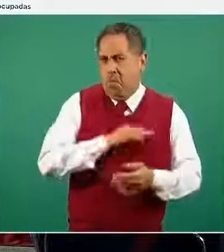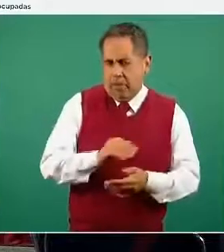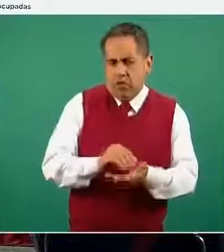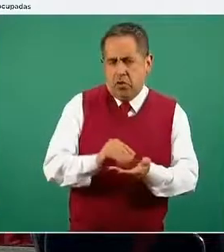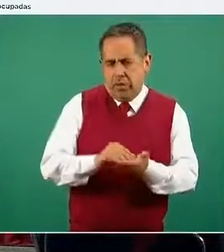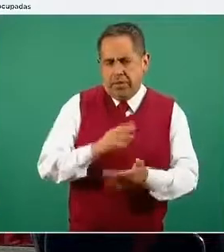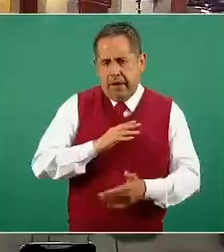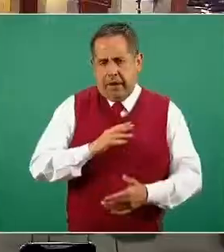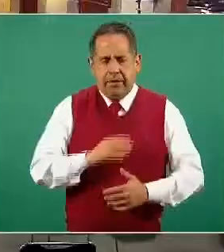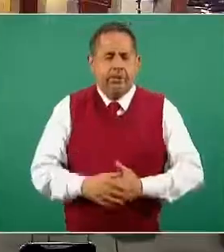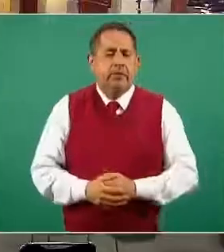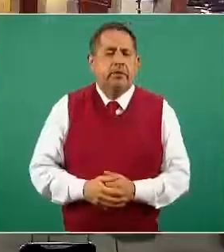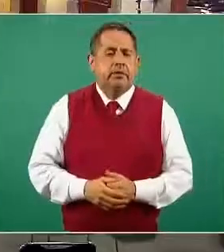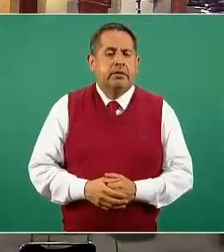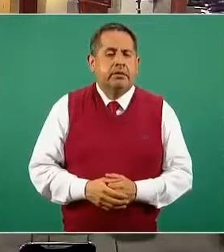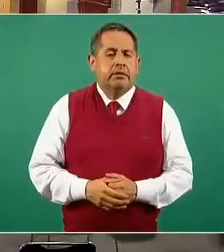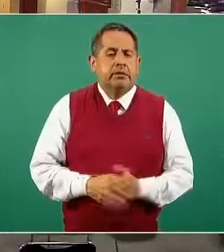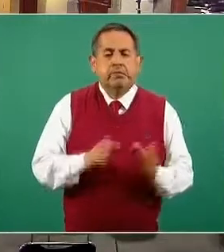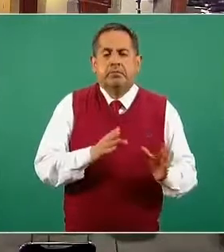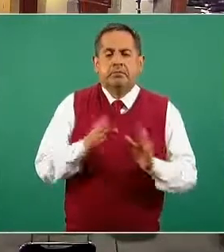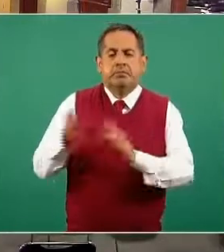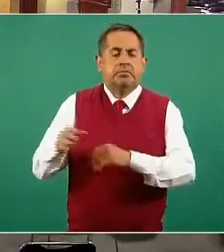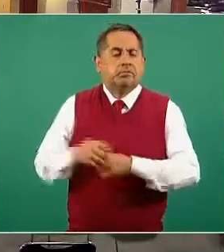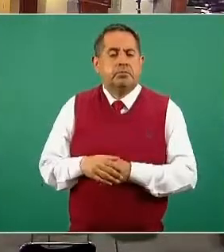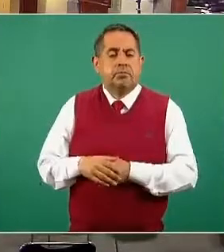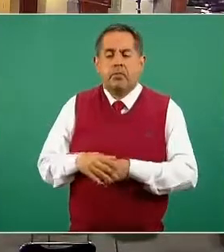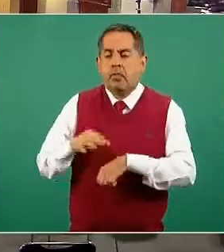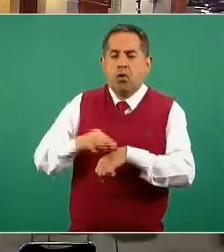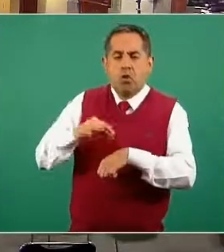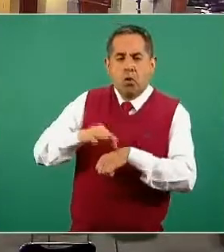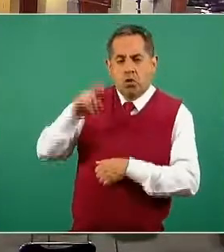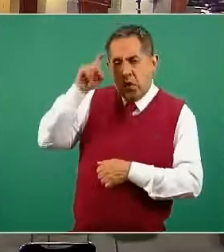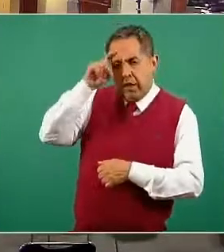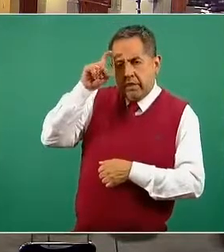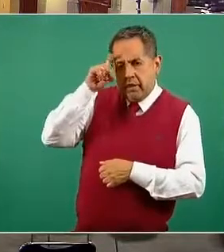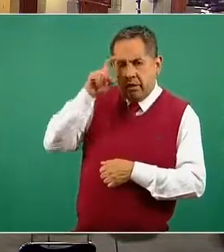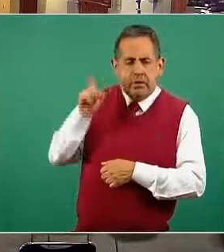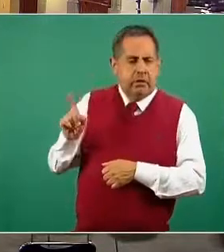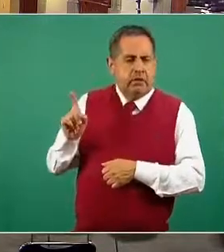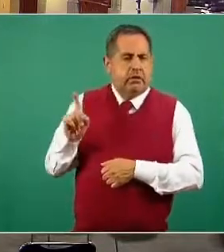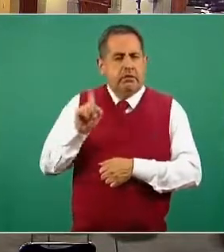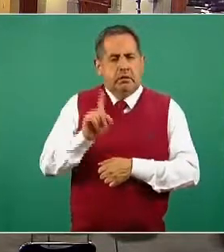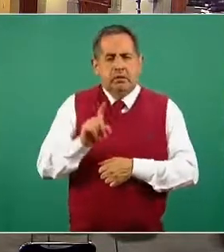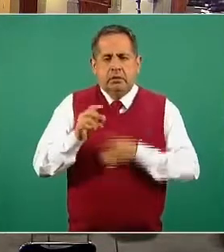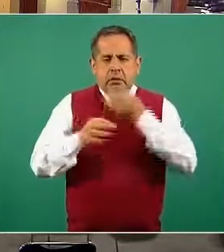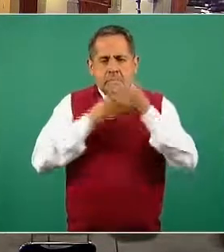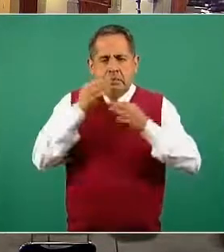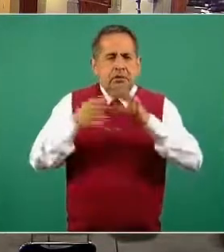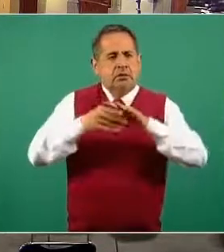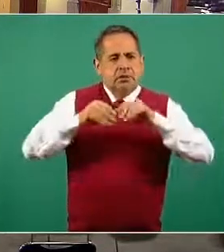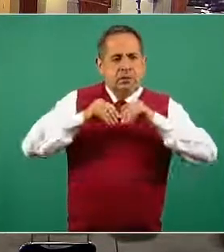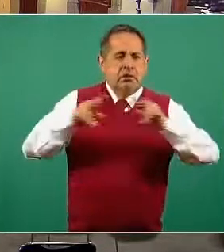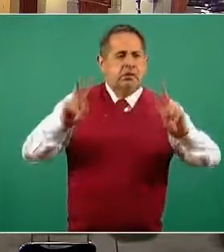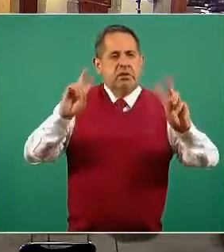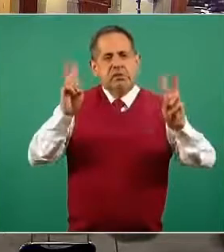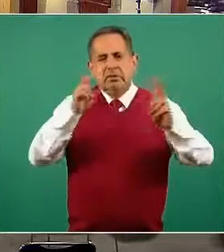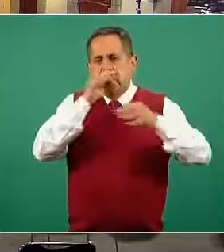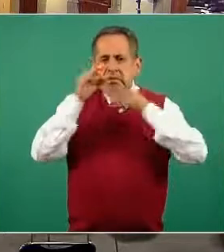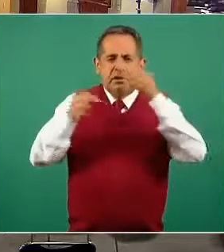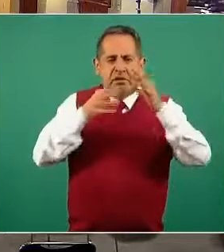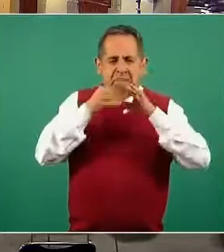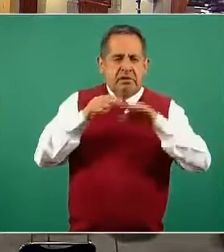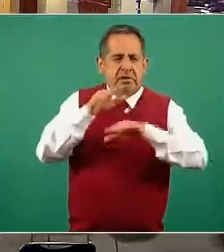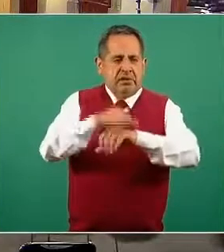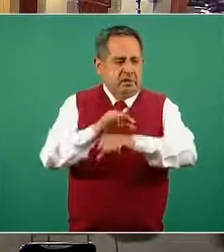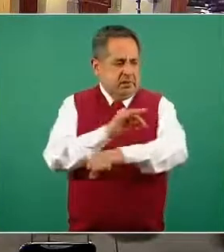Vamos a darle ahora el tiempo correspondiente al doctor Hugo López-Gatell para que nos comente en relación a la campaña de vacunación